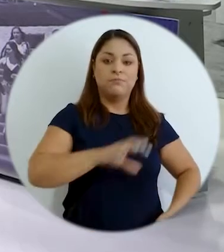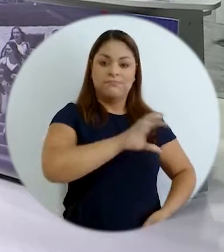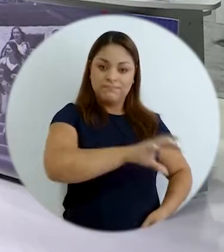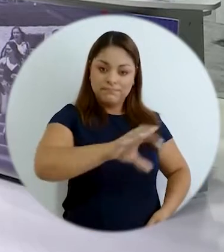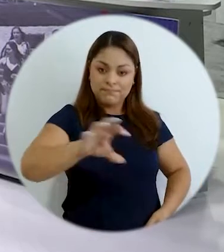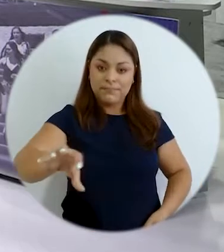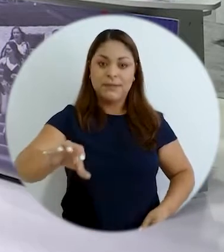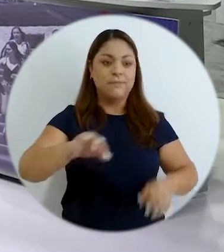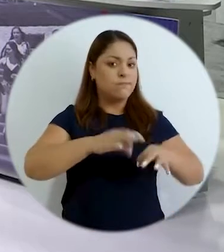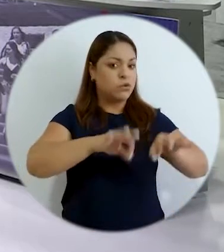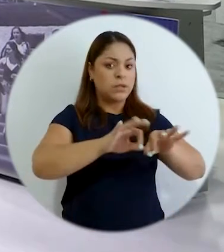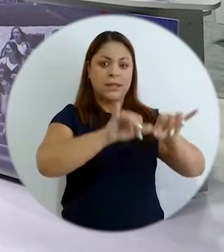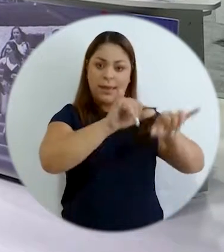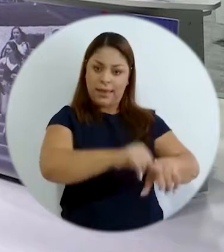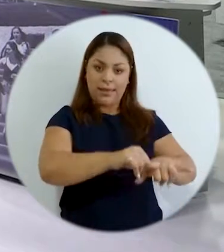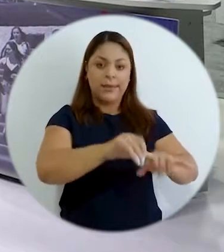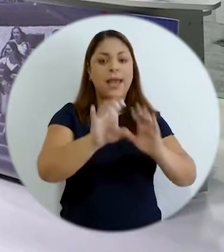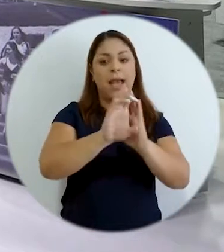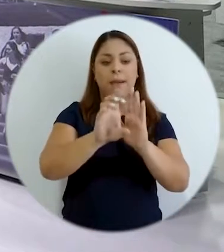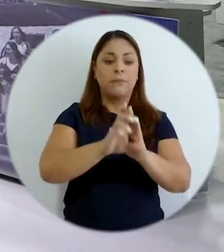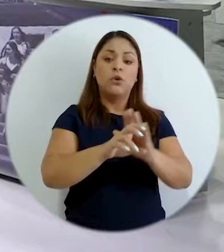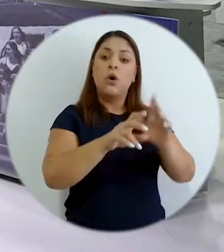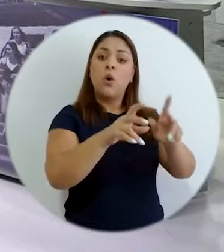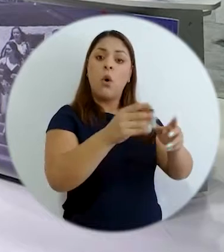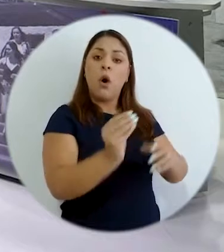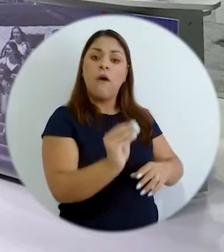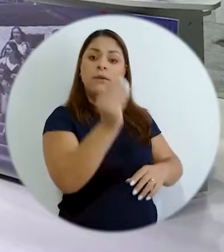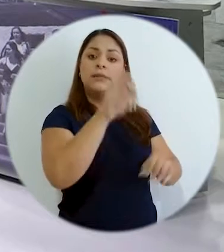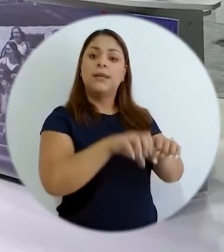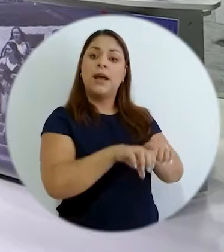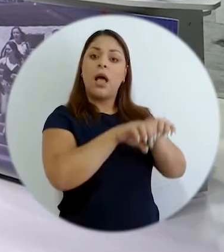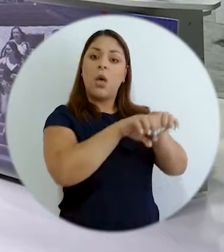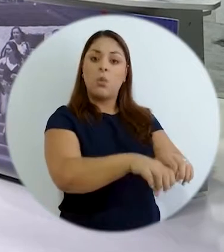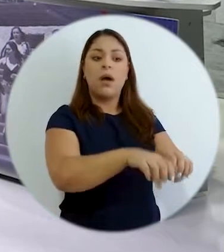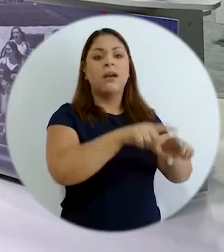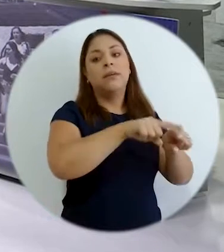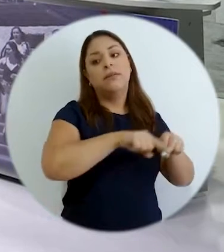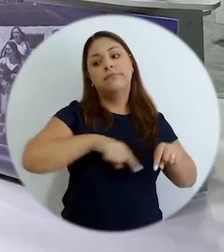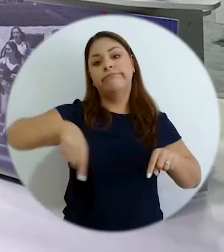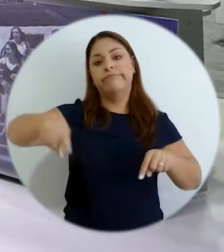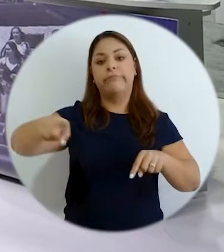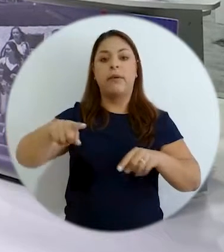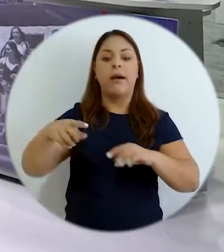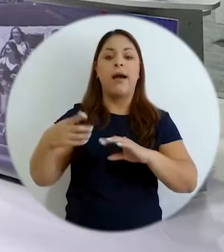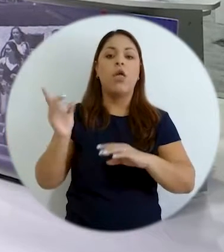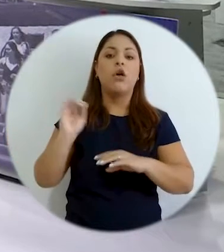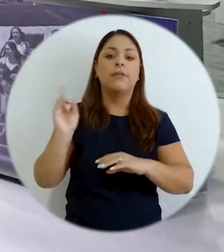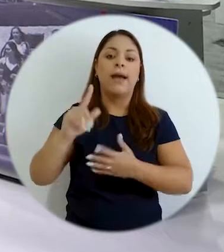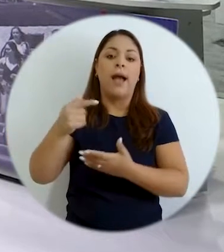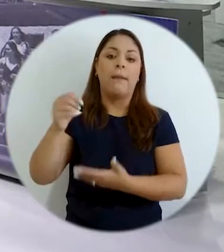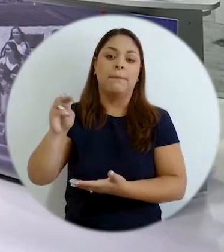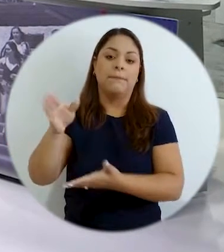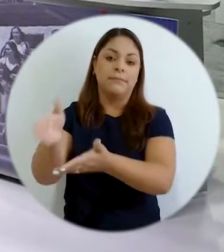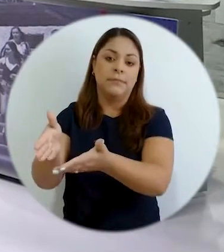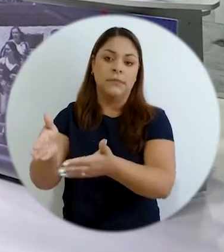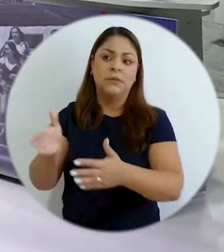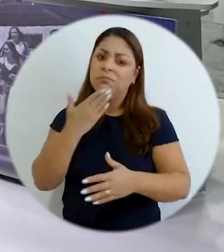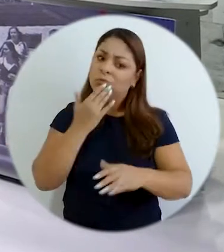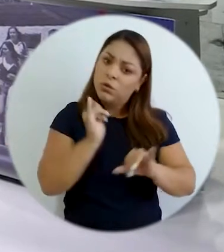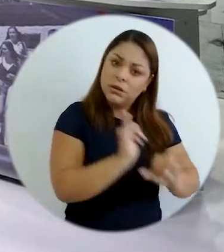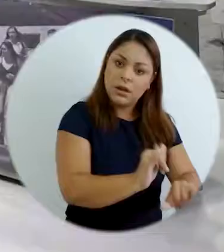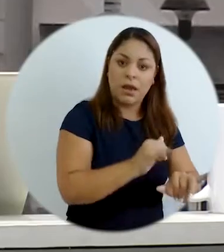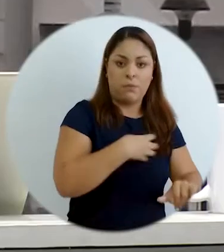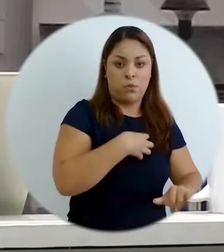dentro de las universidades que nuestros chicos se gradúan y van a la área metropolitana bueno ¿por qué no se quedan en sus territorios? precisamente porque no tenemos